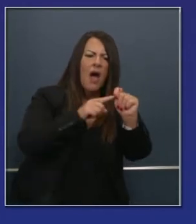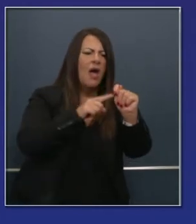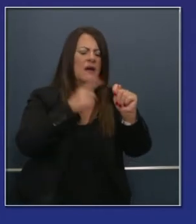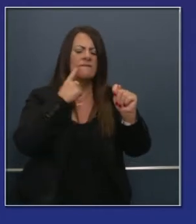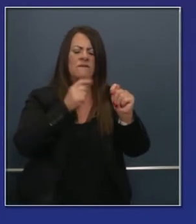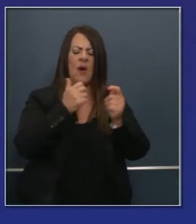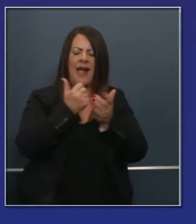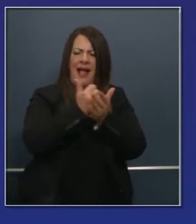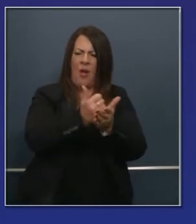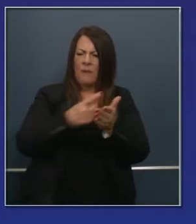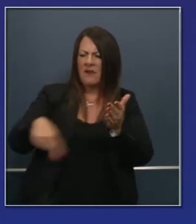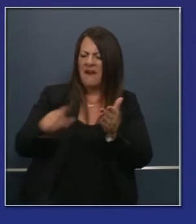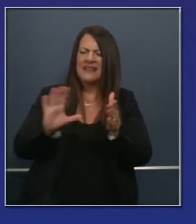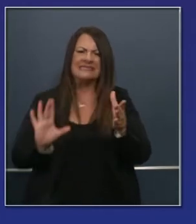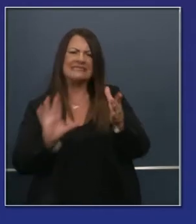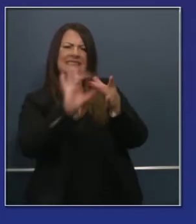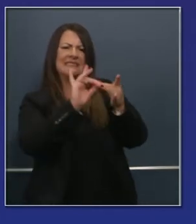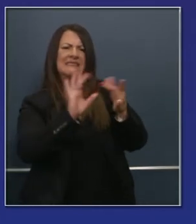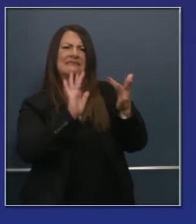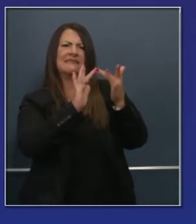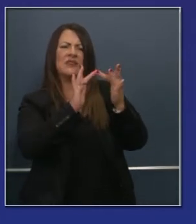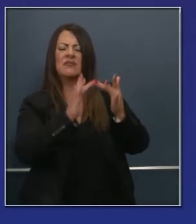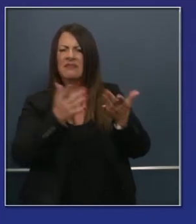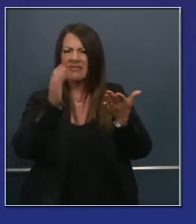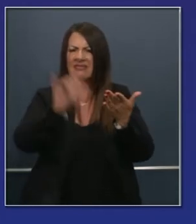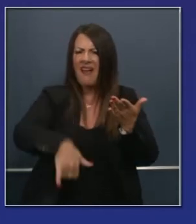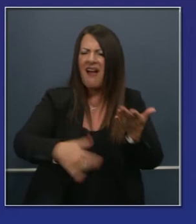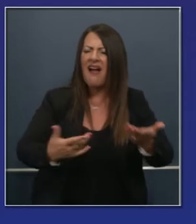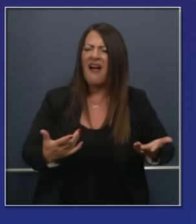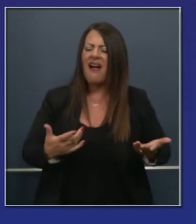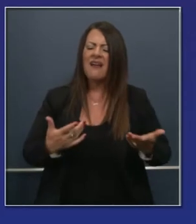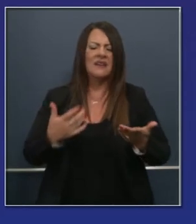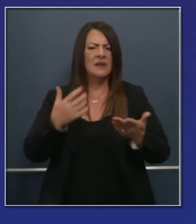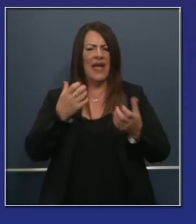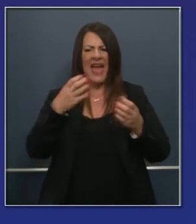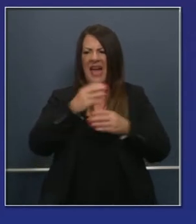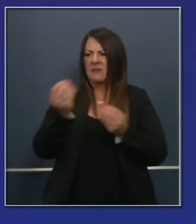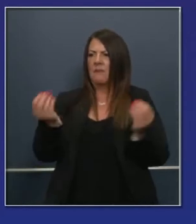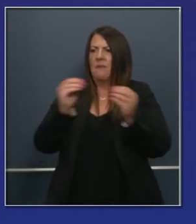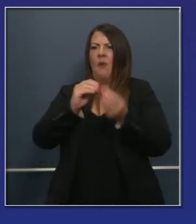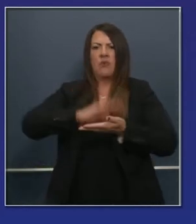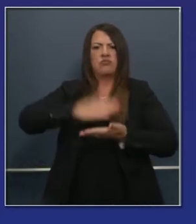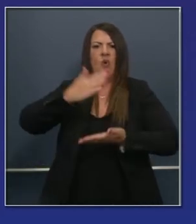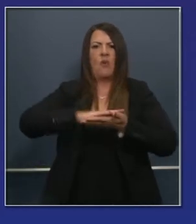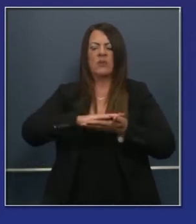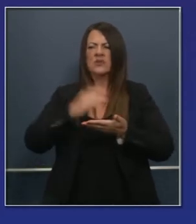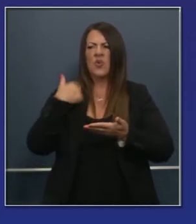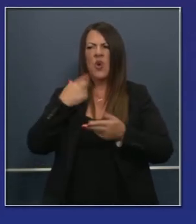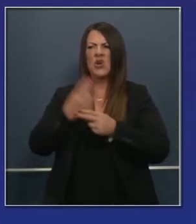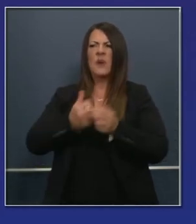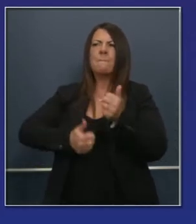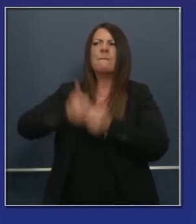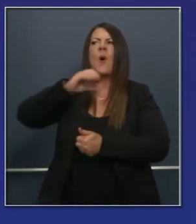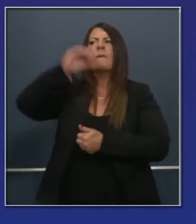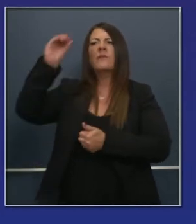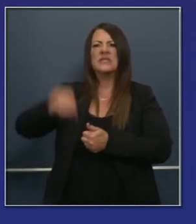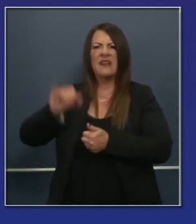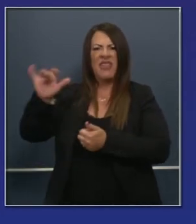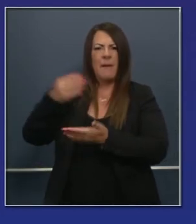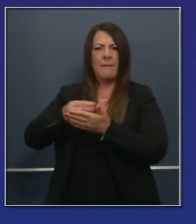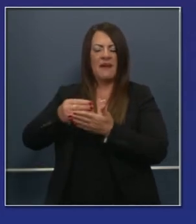más puntos de conexión hotspots para el internet y, al mismo tiempo, más computadoras Chromebook, etcétera.